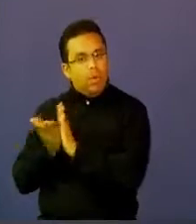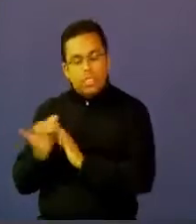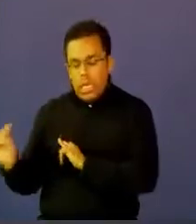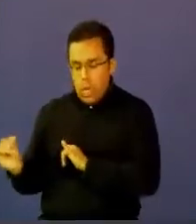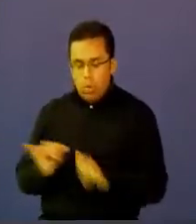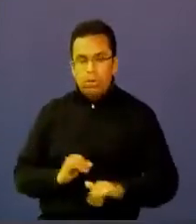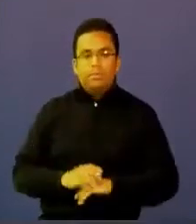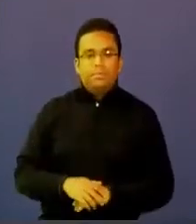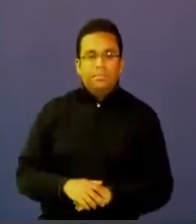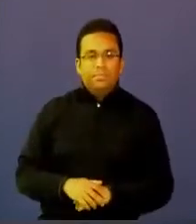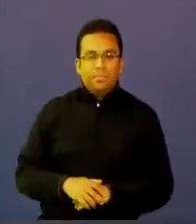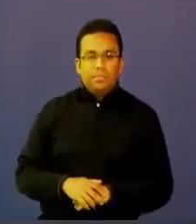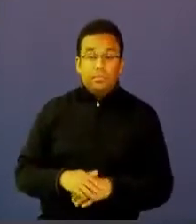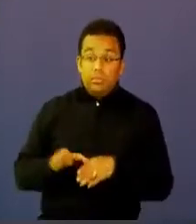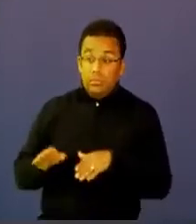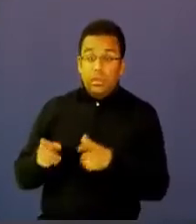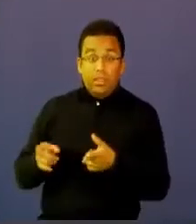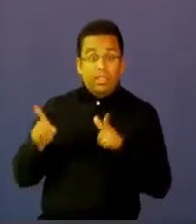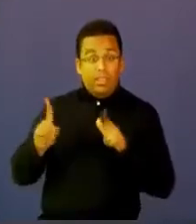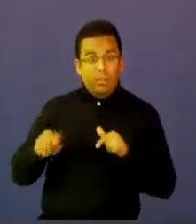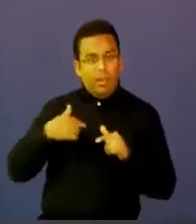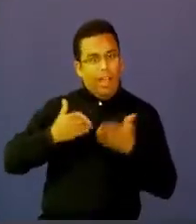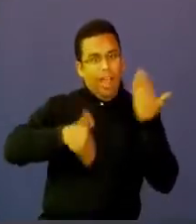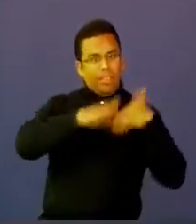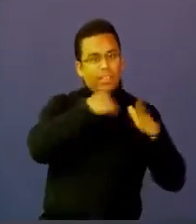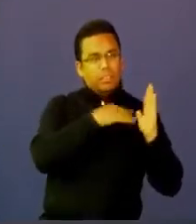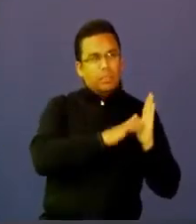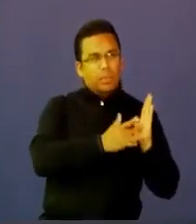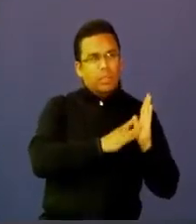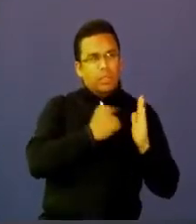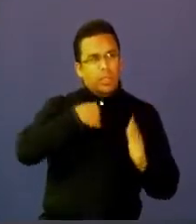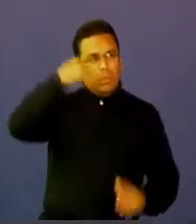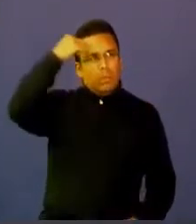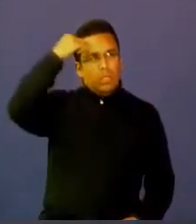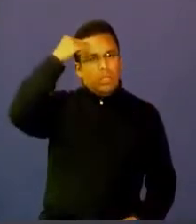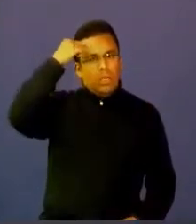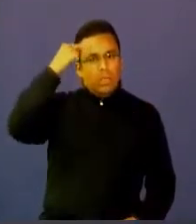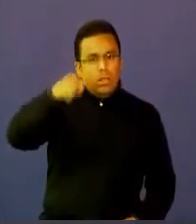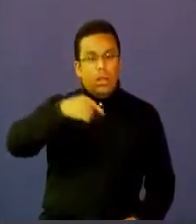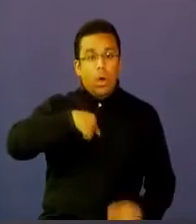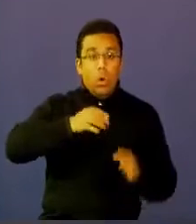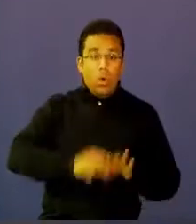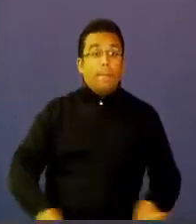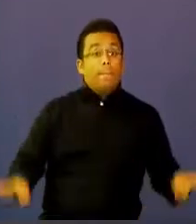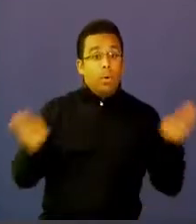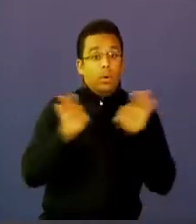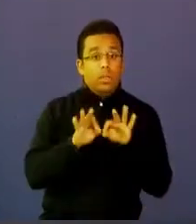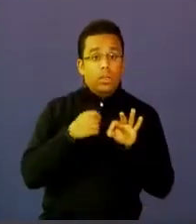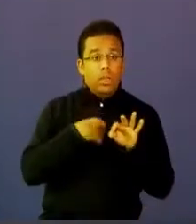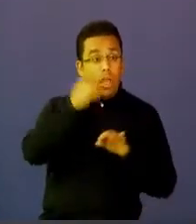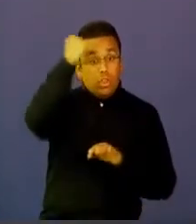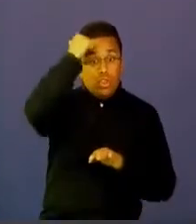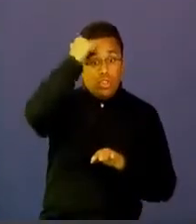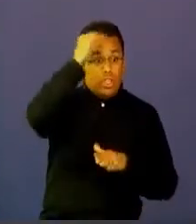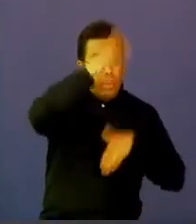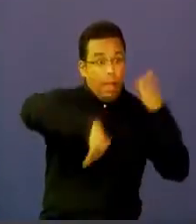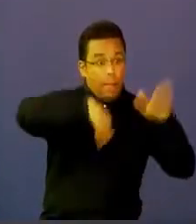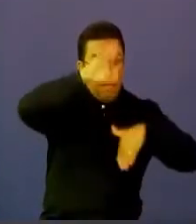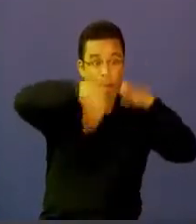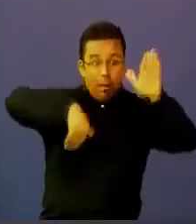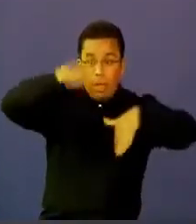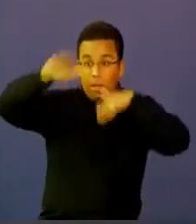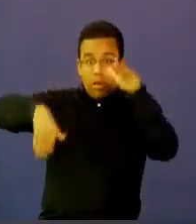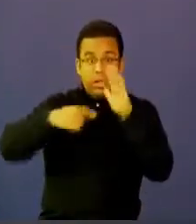también una hipótesis que teníamos de requerir docentes que pudieran integrar los contenidos, integrar las plataformas y esas